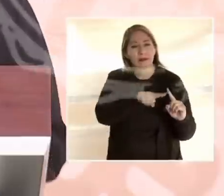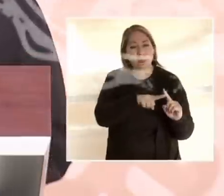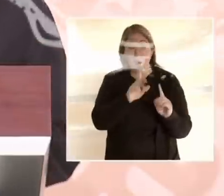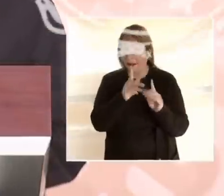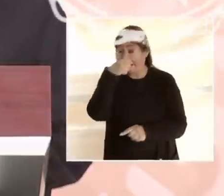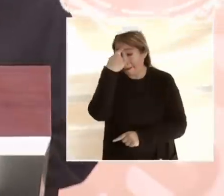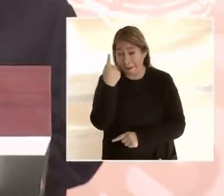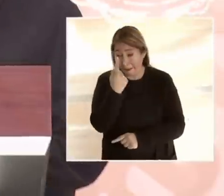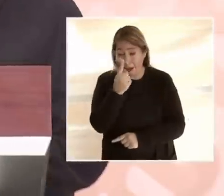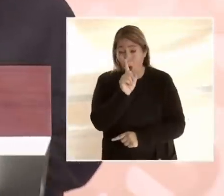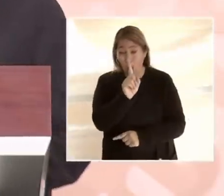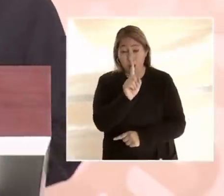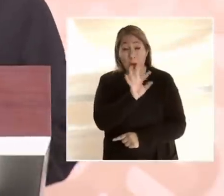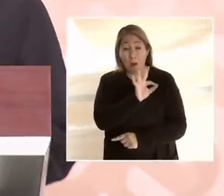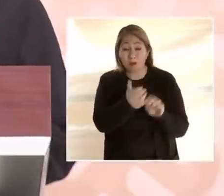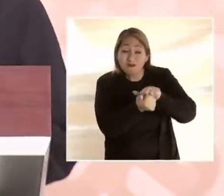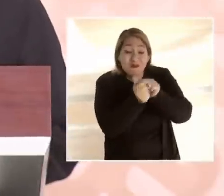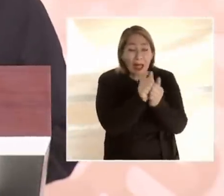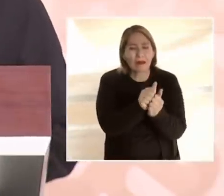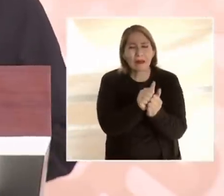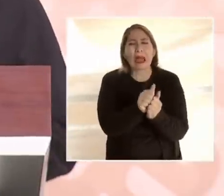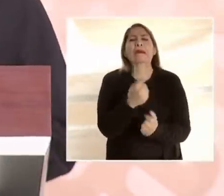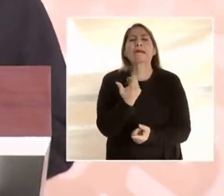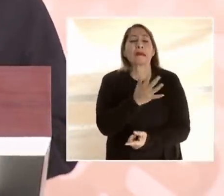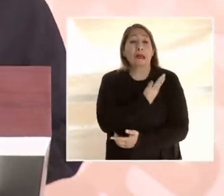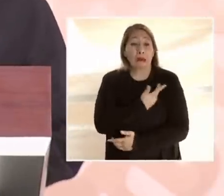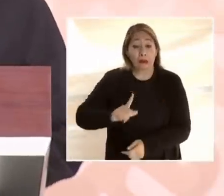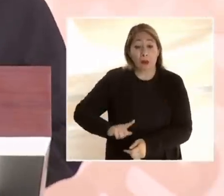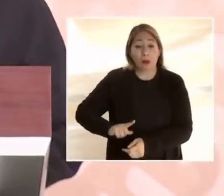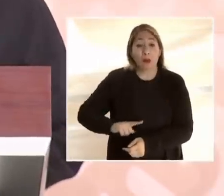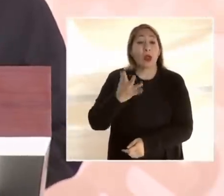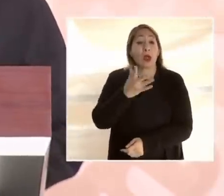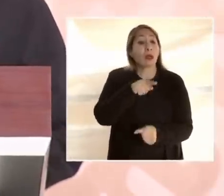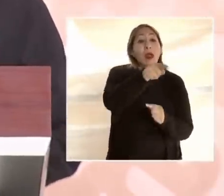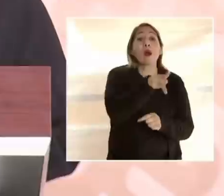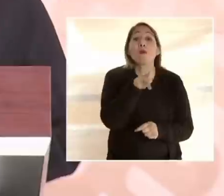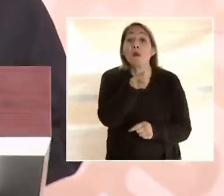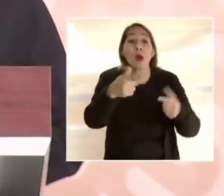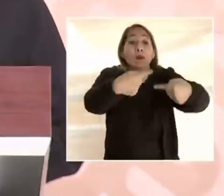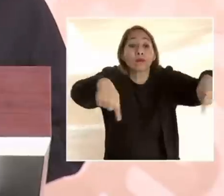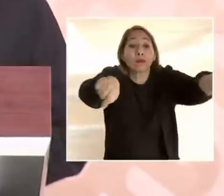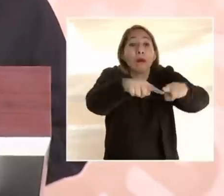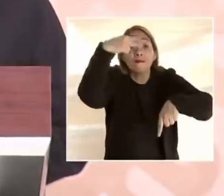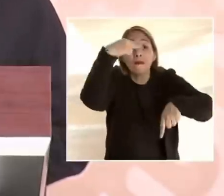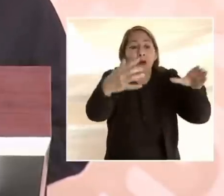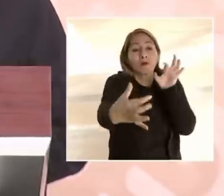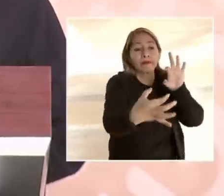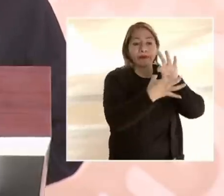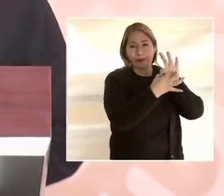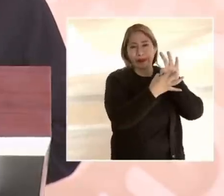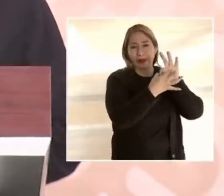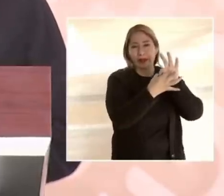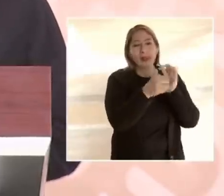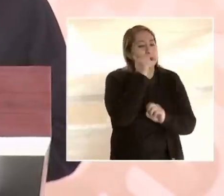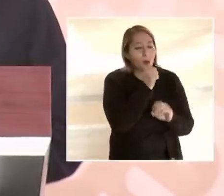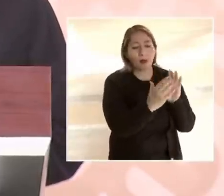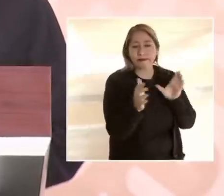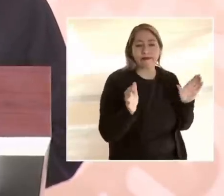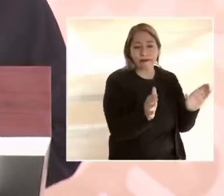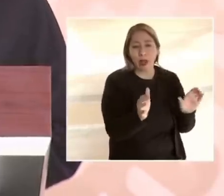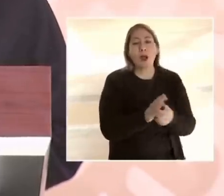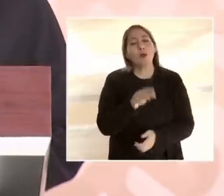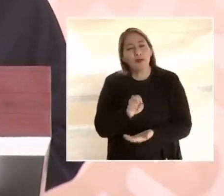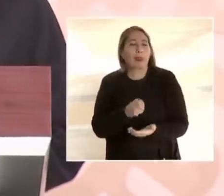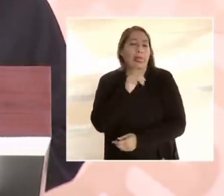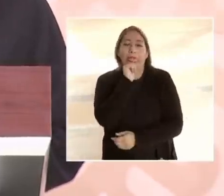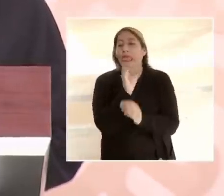Para un poder público dispuesto a transformar, no hay mejor aliado que el propio pueblo. Nada se puede esperar de